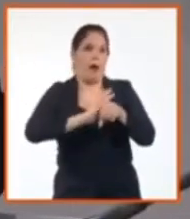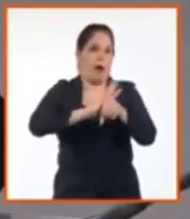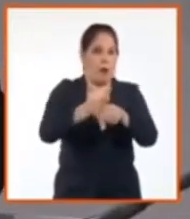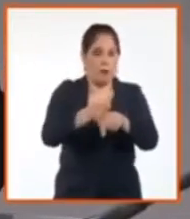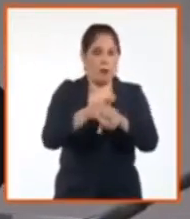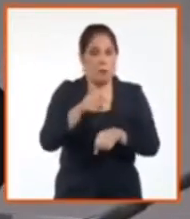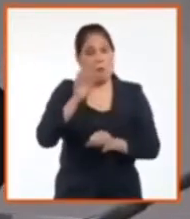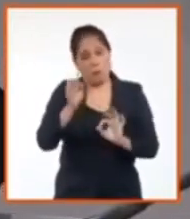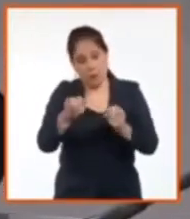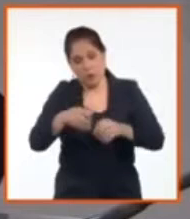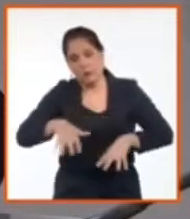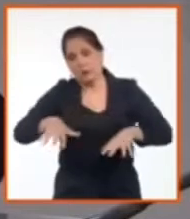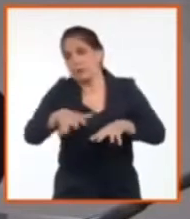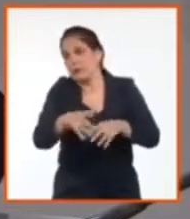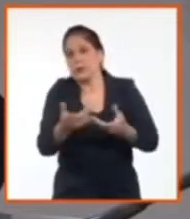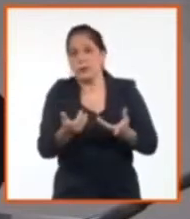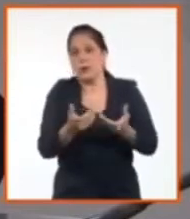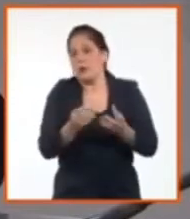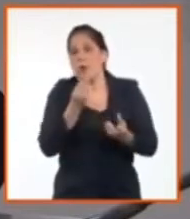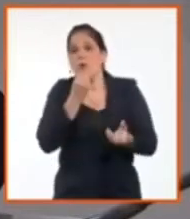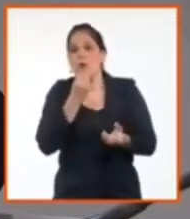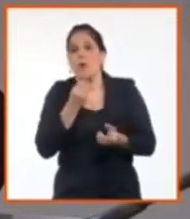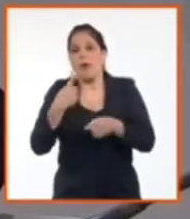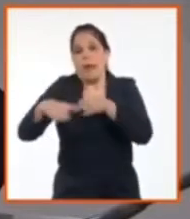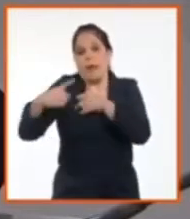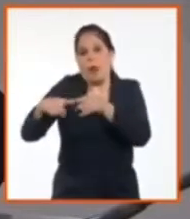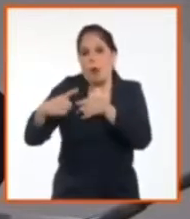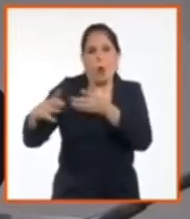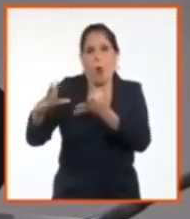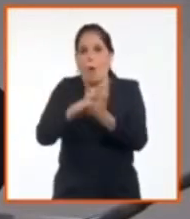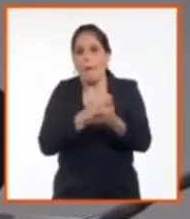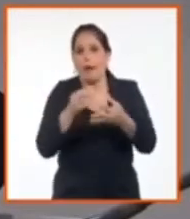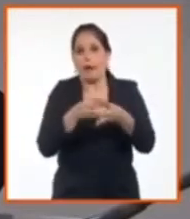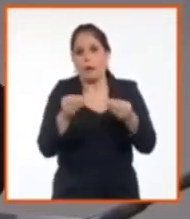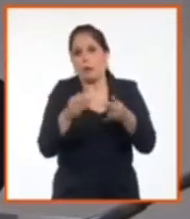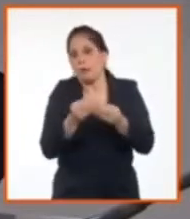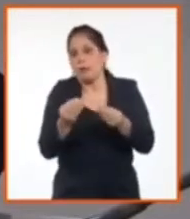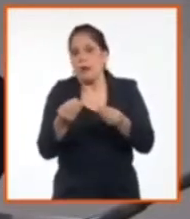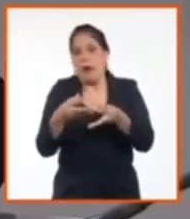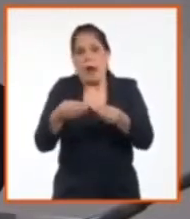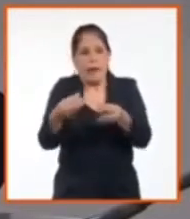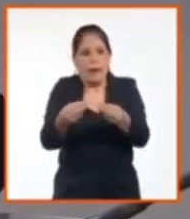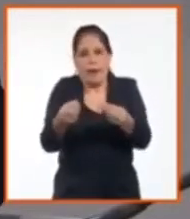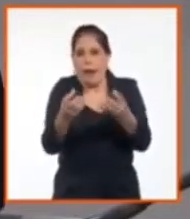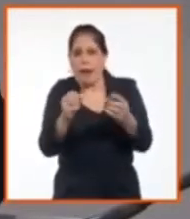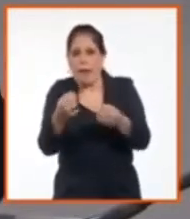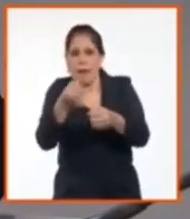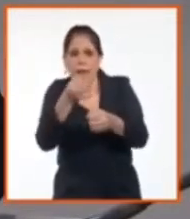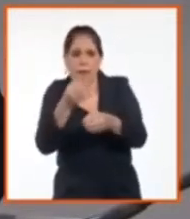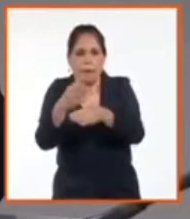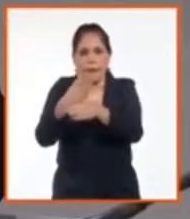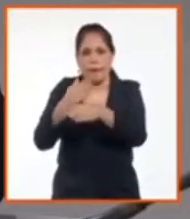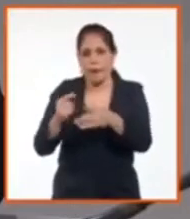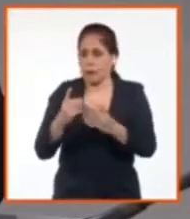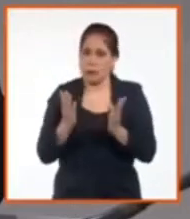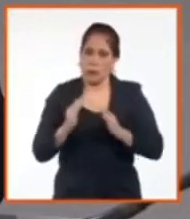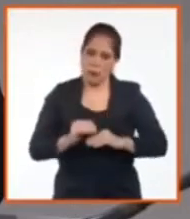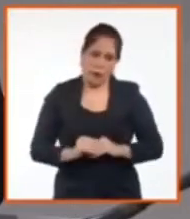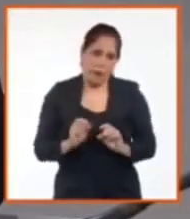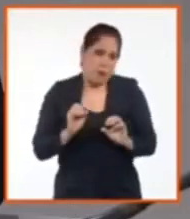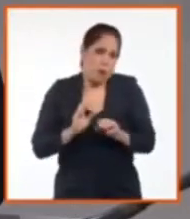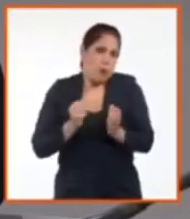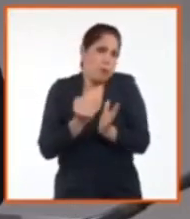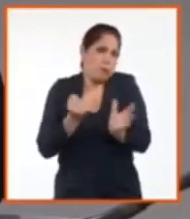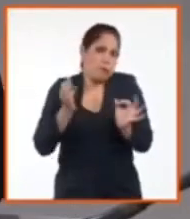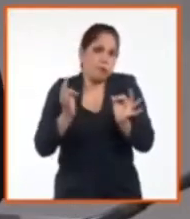no logramos tener los recursos para poder producir toda esta gama de medicamentos que debemos nosotros garantizar al cuadro